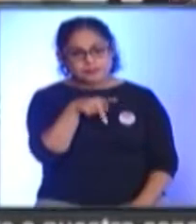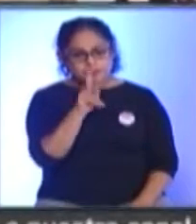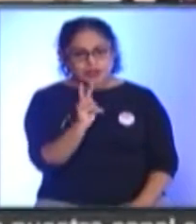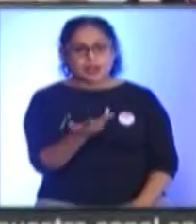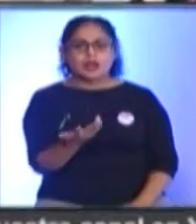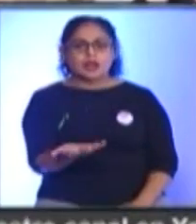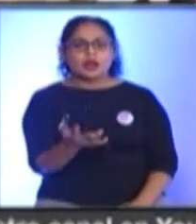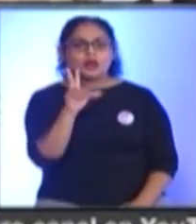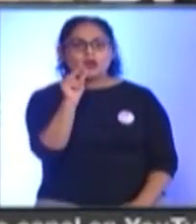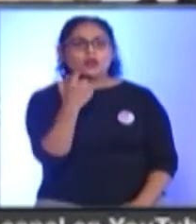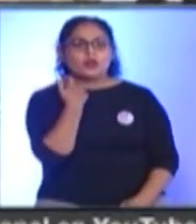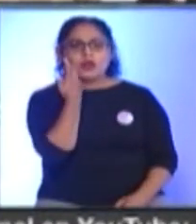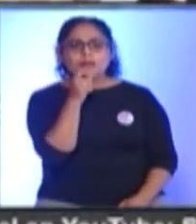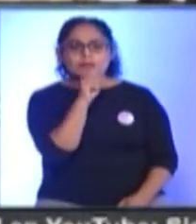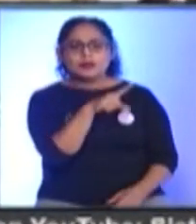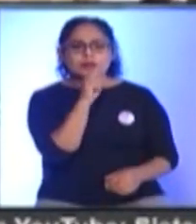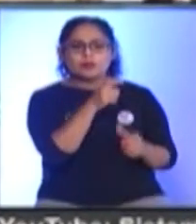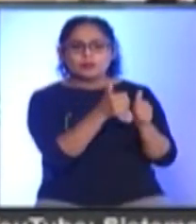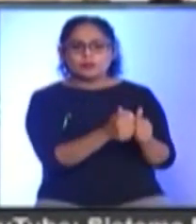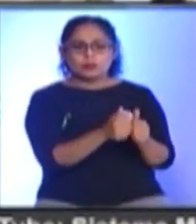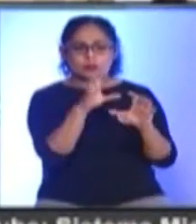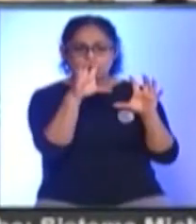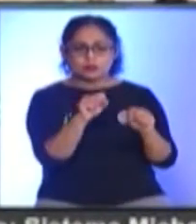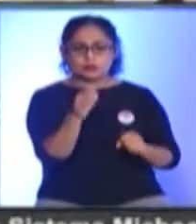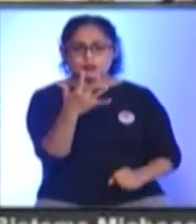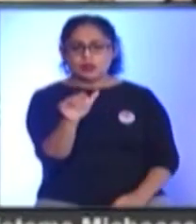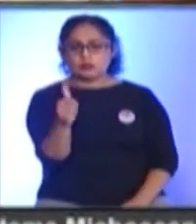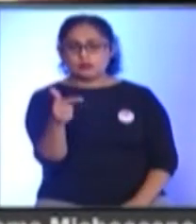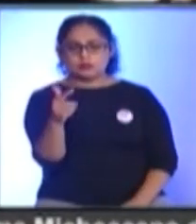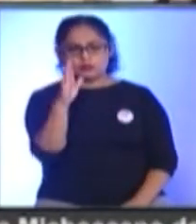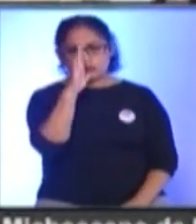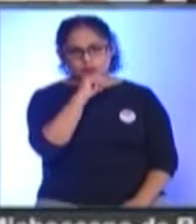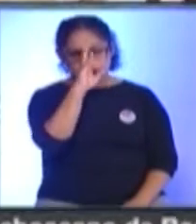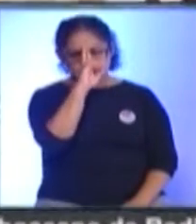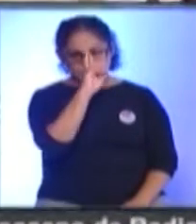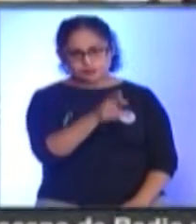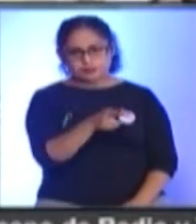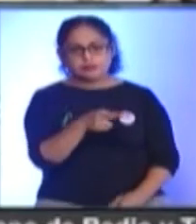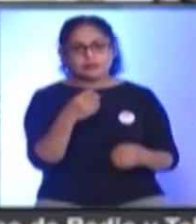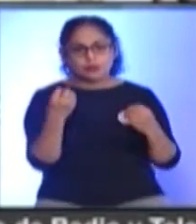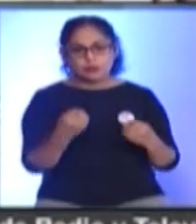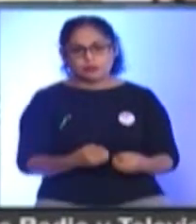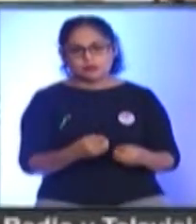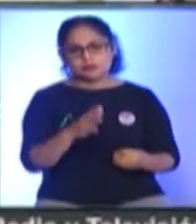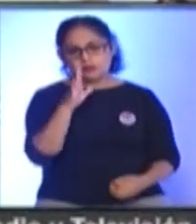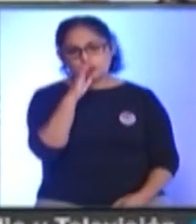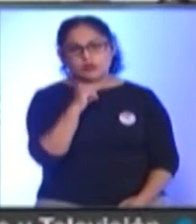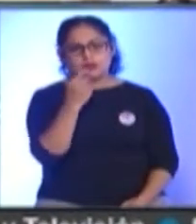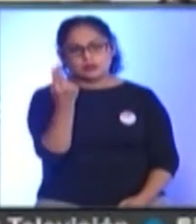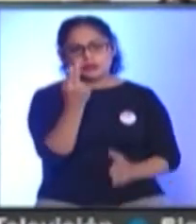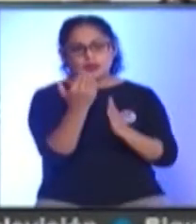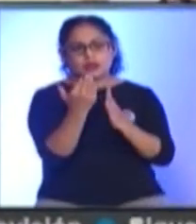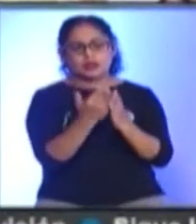permanezca En la isla Por más De las 11 De la noche Obviamente Tenemos que tener Todas las medidas De salud Que